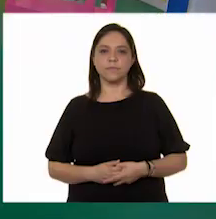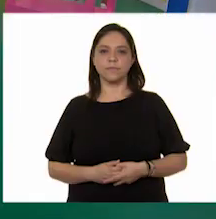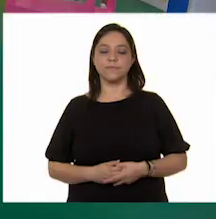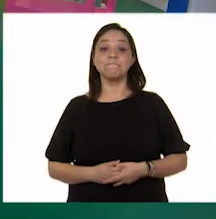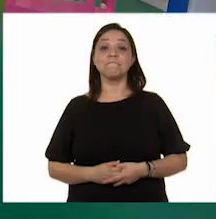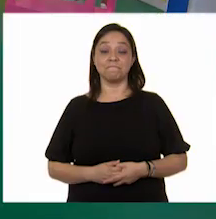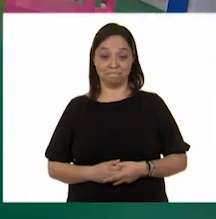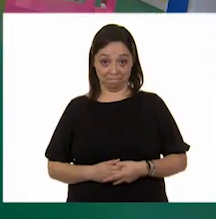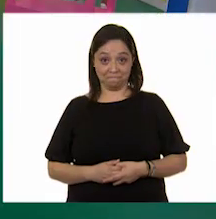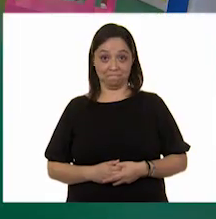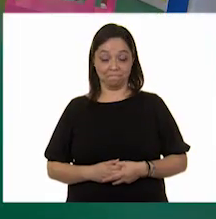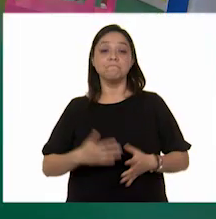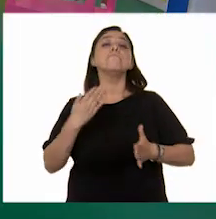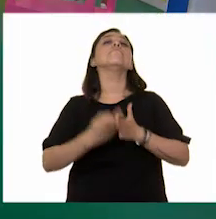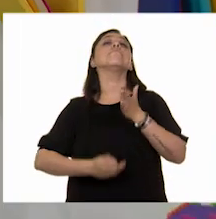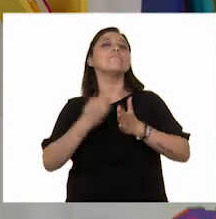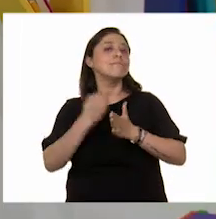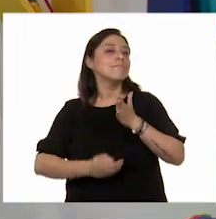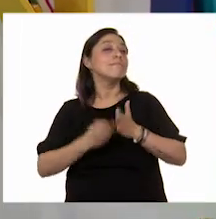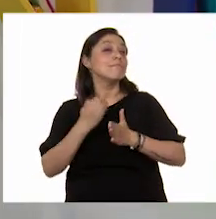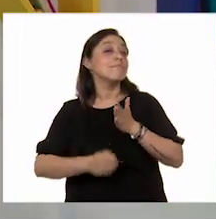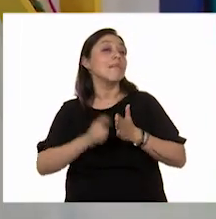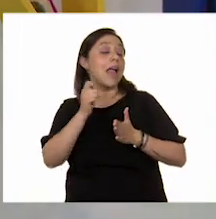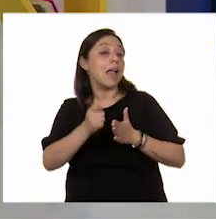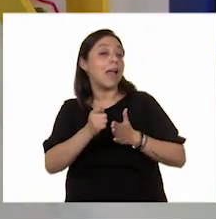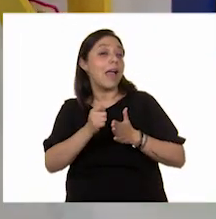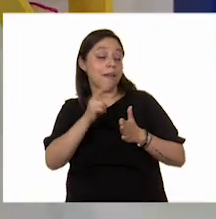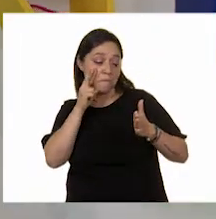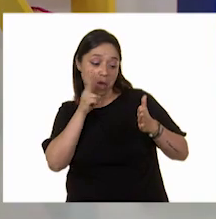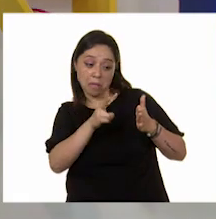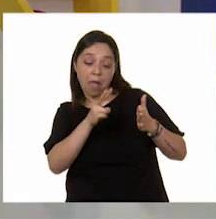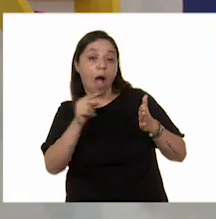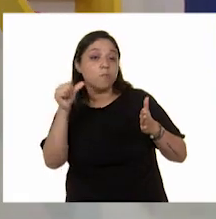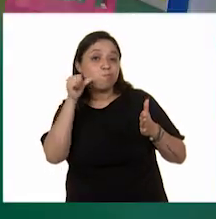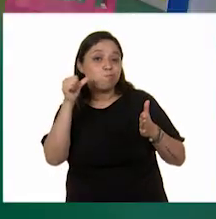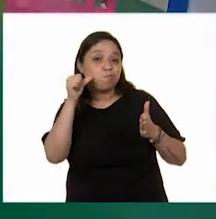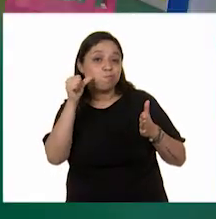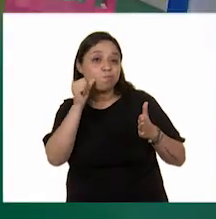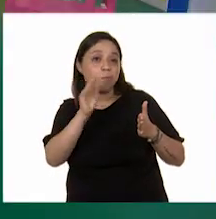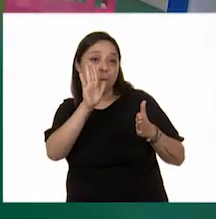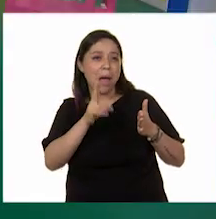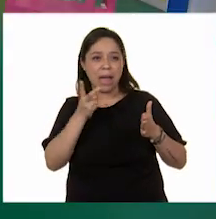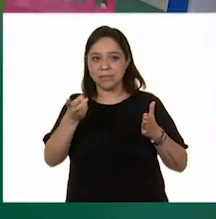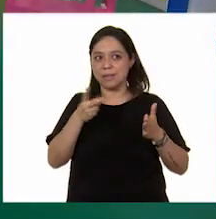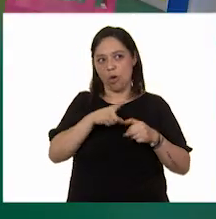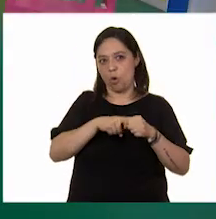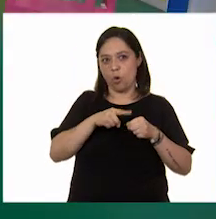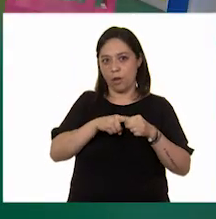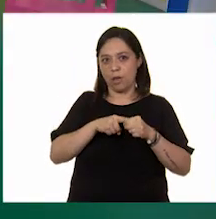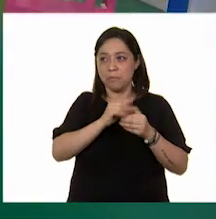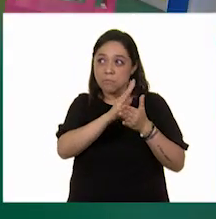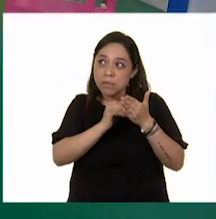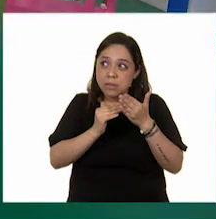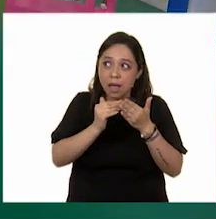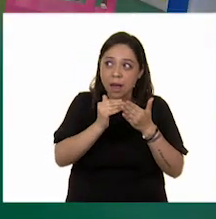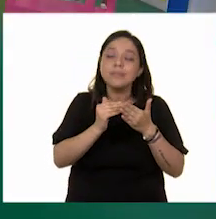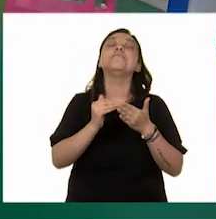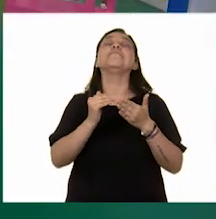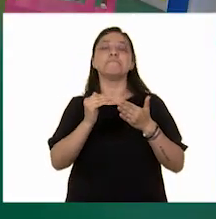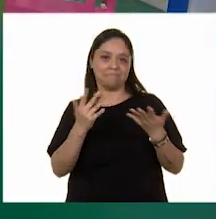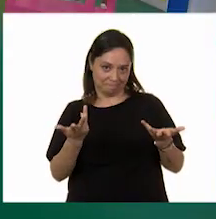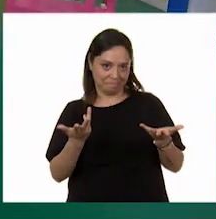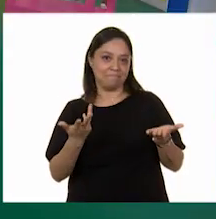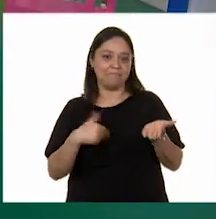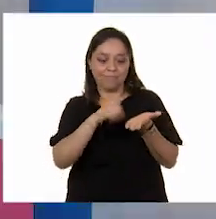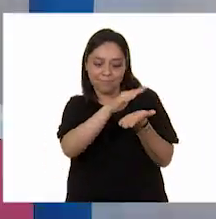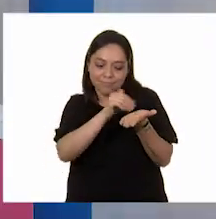Pero, ¿qué nos falta para que ahora sí parezcan llantas? Porque este color como que no parece... Pues, pintarlos. Ajá. Entonces,